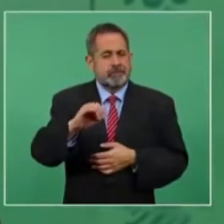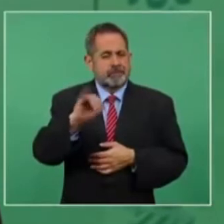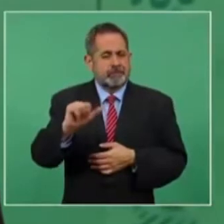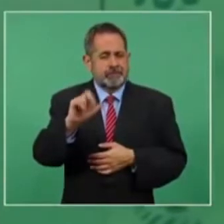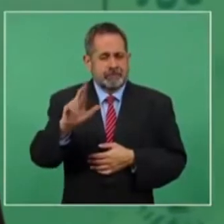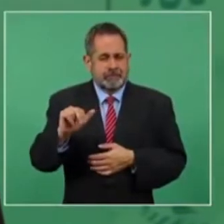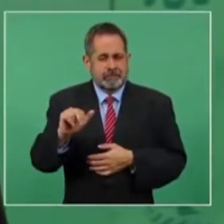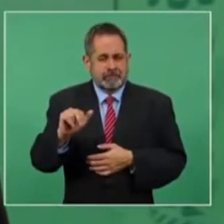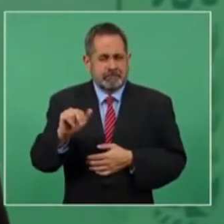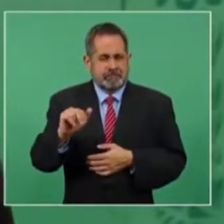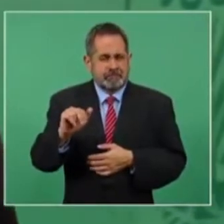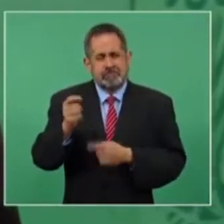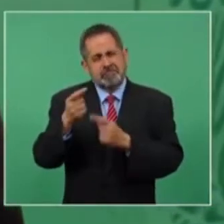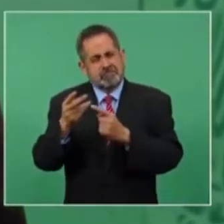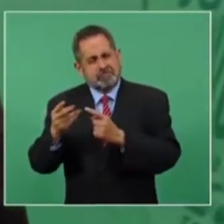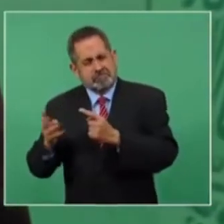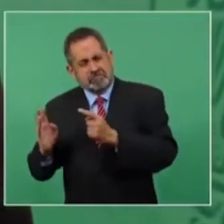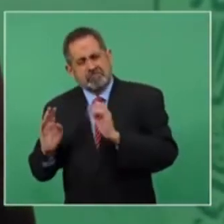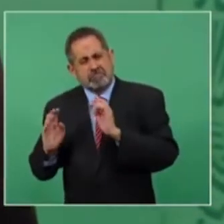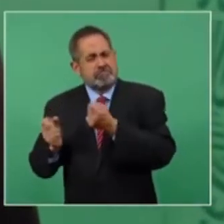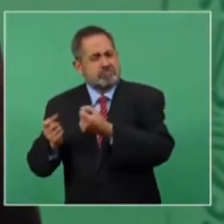y otros más